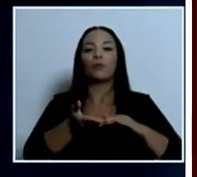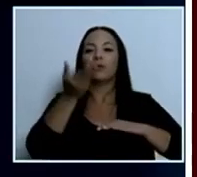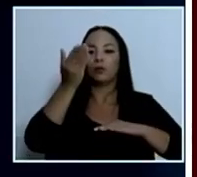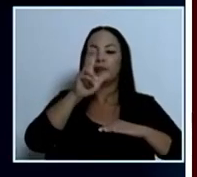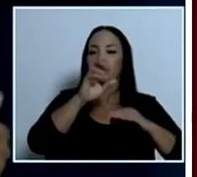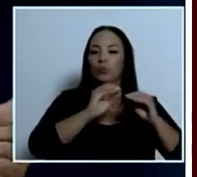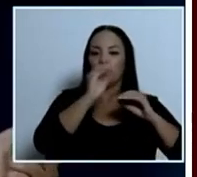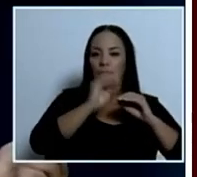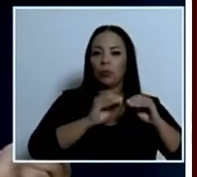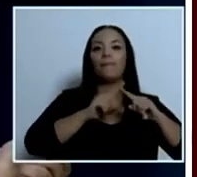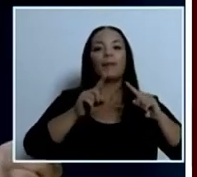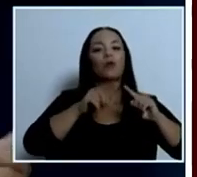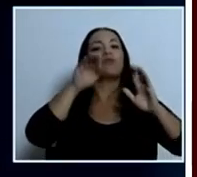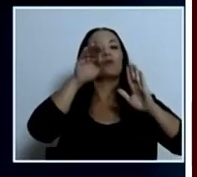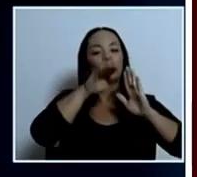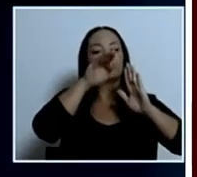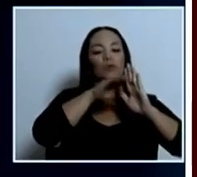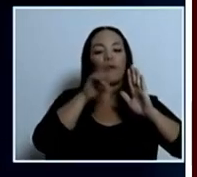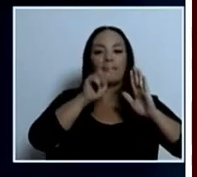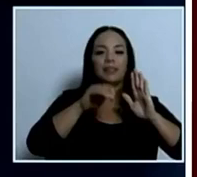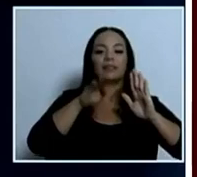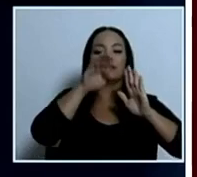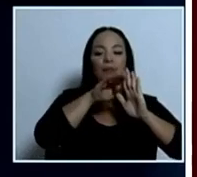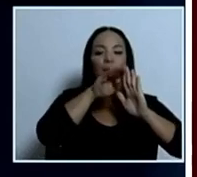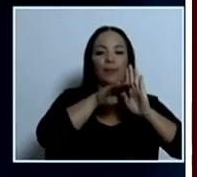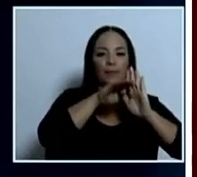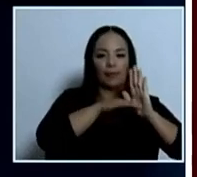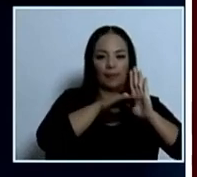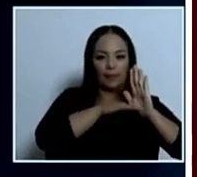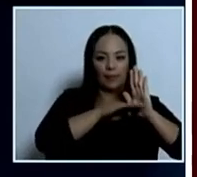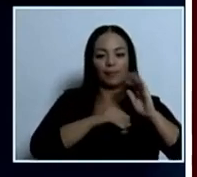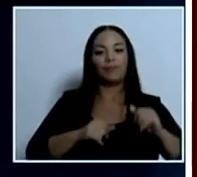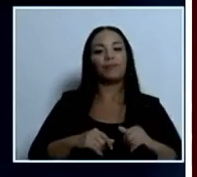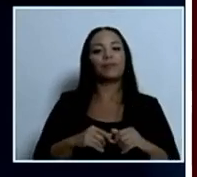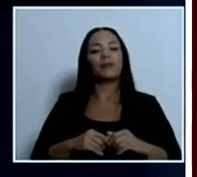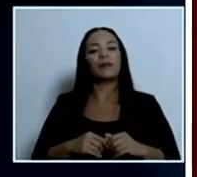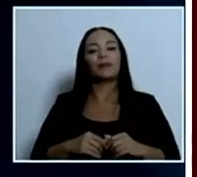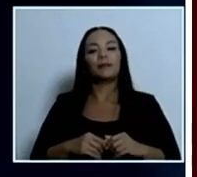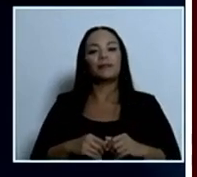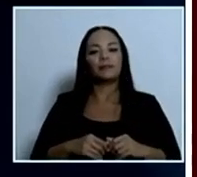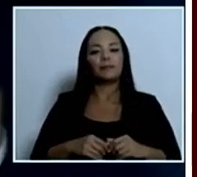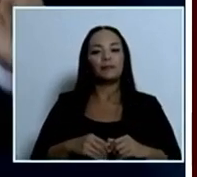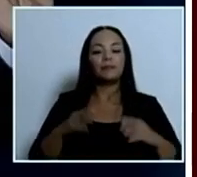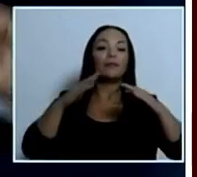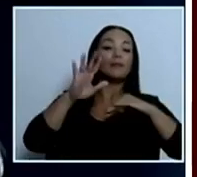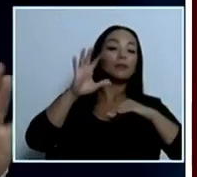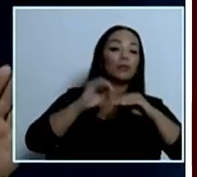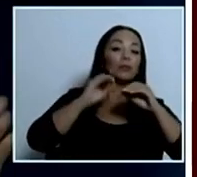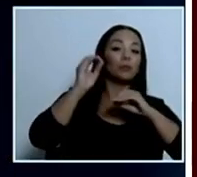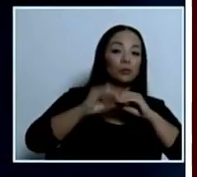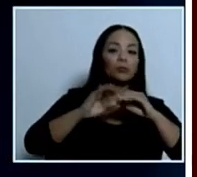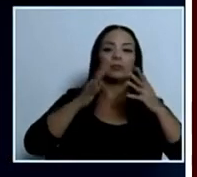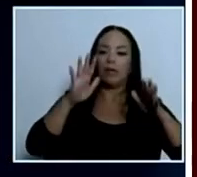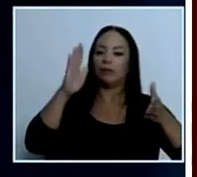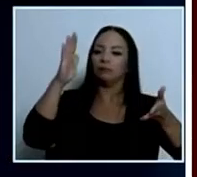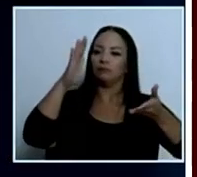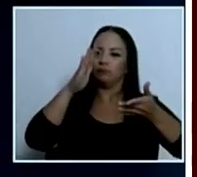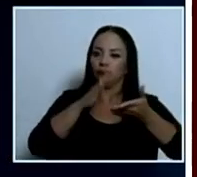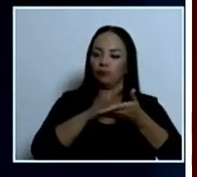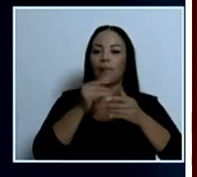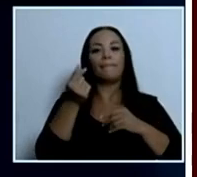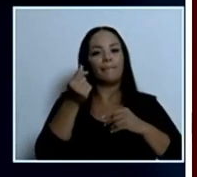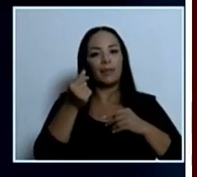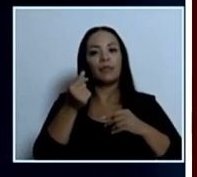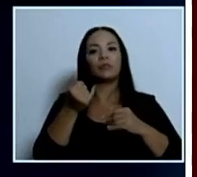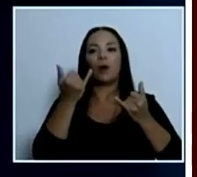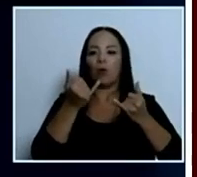se ha venido dando desde hace varios meses para acá. Ya hoy, digamos que el incremento que hubo más del 50% ya se redujo. sea, ya los precios están